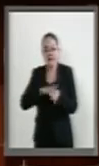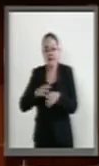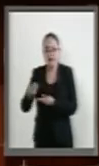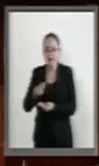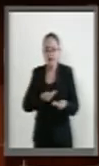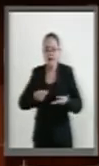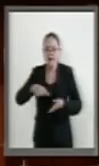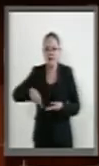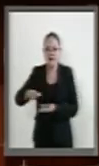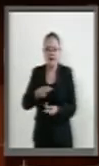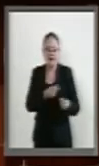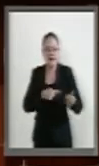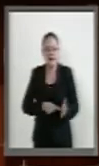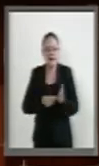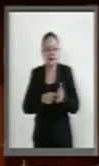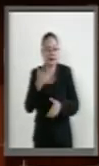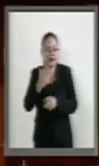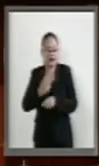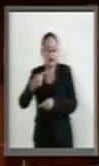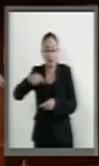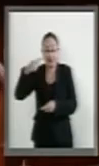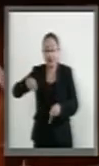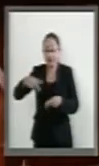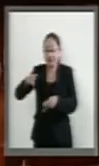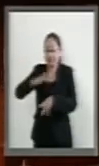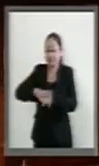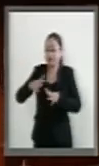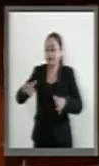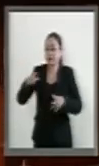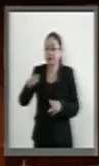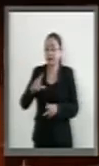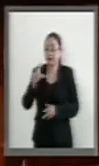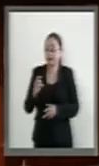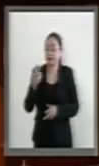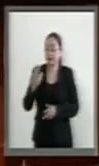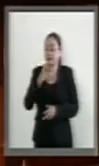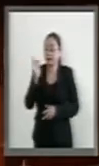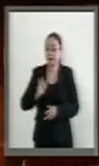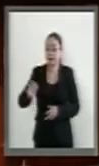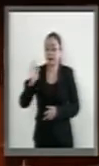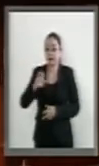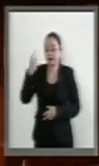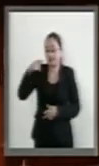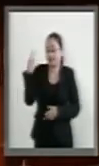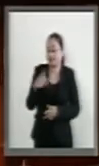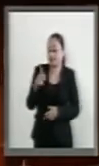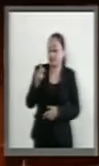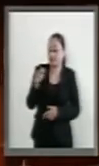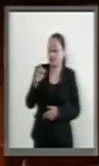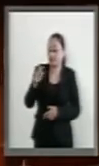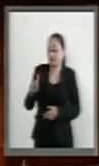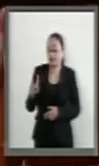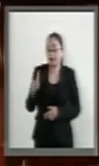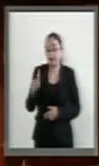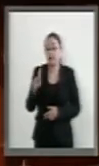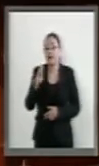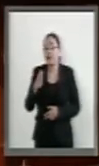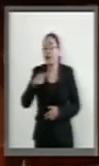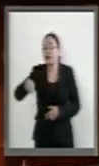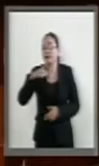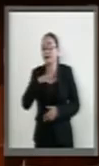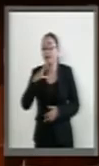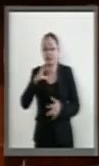el quinto mercado más grande y el 33% del Producto Interno Bruto de la región. Además de los